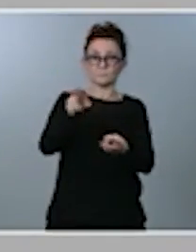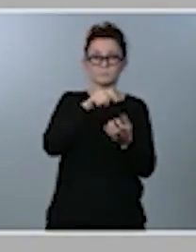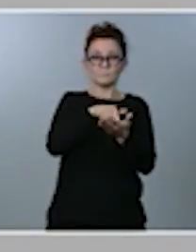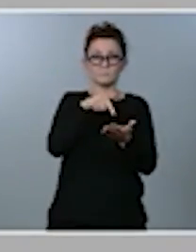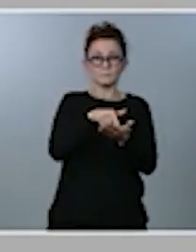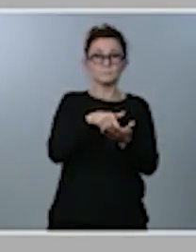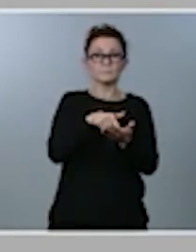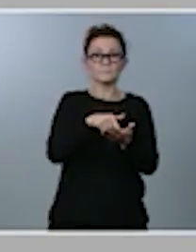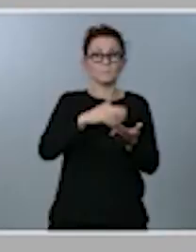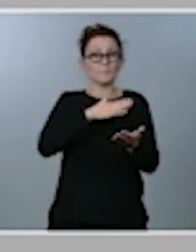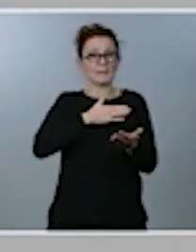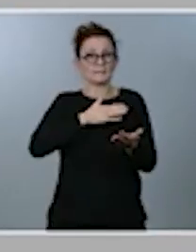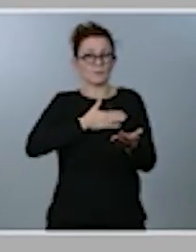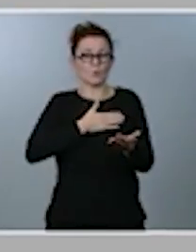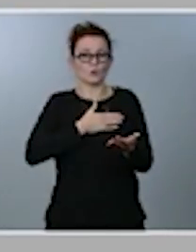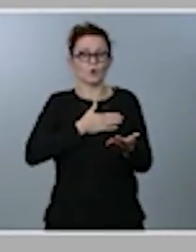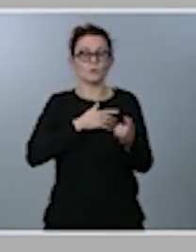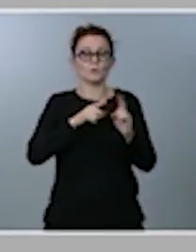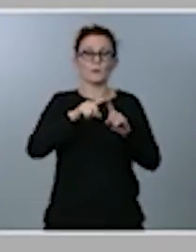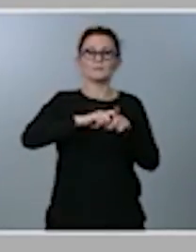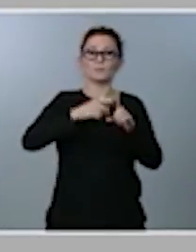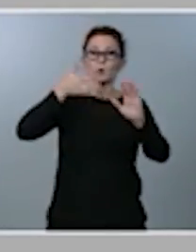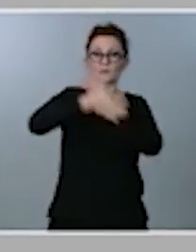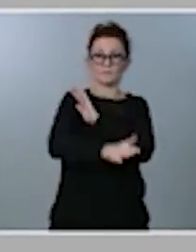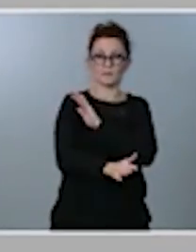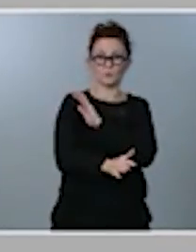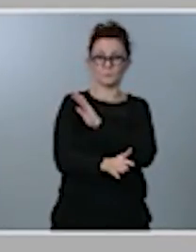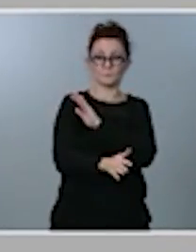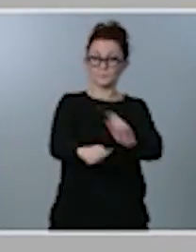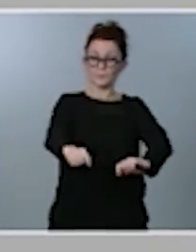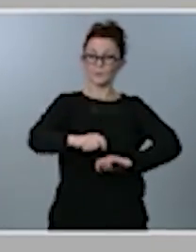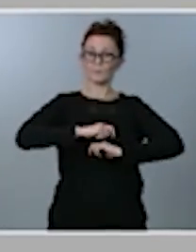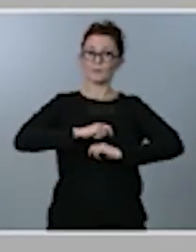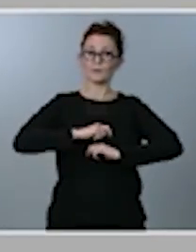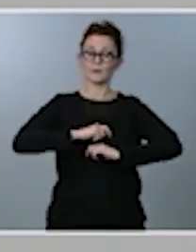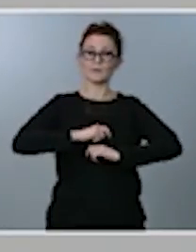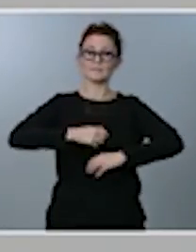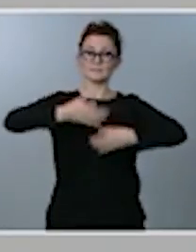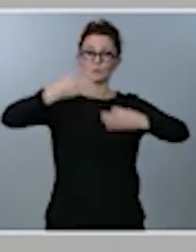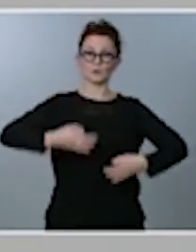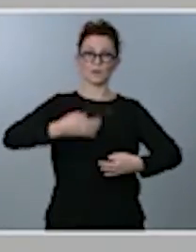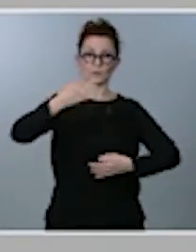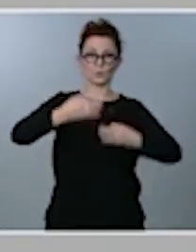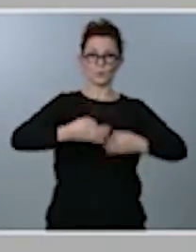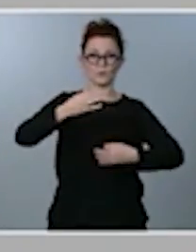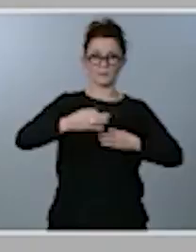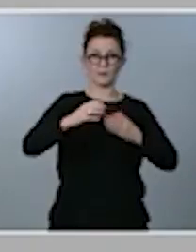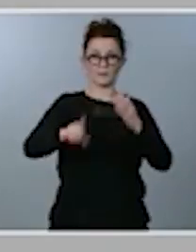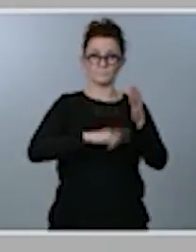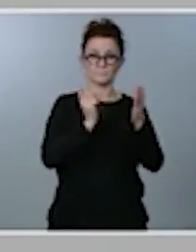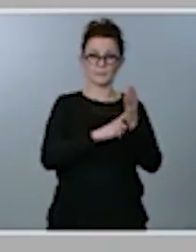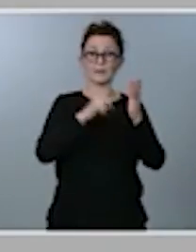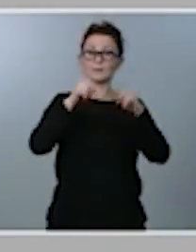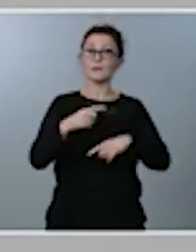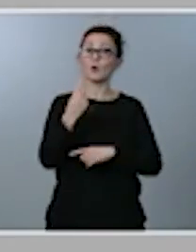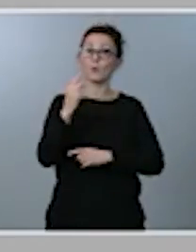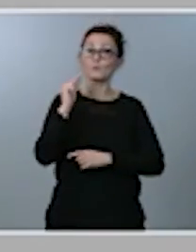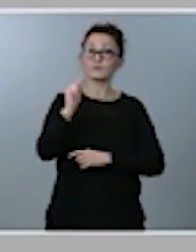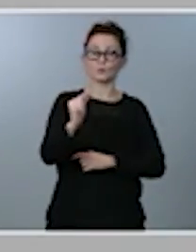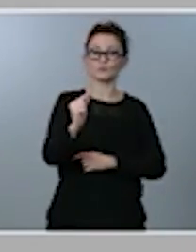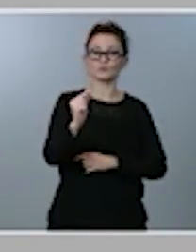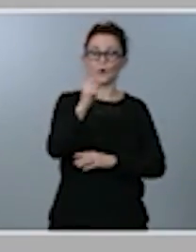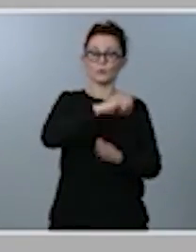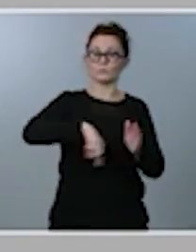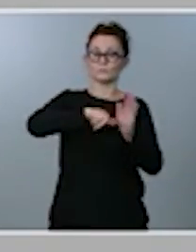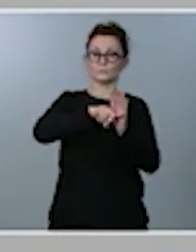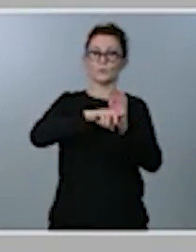carácter indefinido. Esto da mayor seguridad jurídica. Se incrementa, además, un punto, el gravamen del último tramo, el que